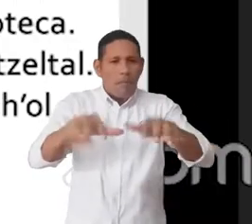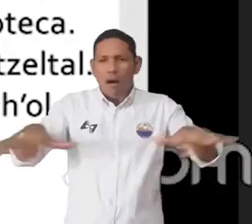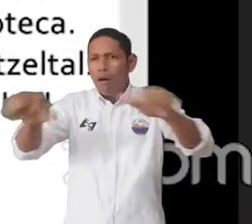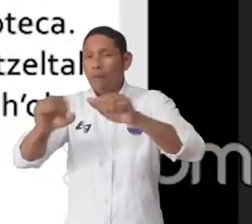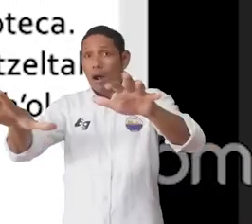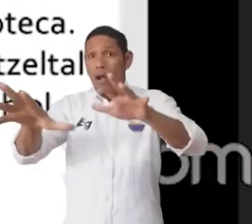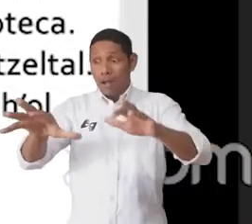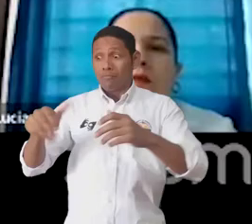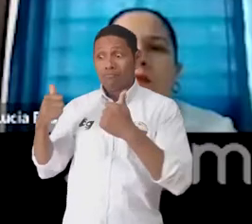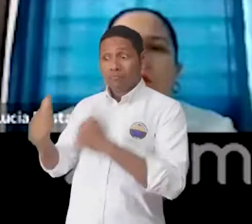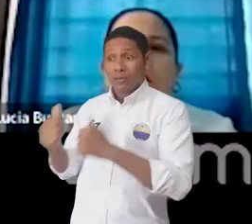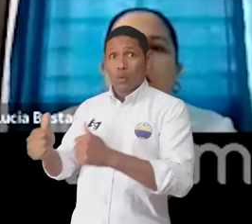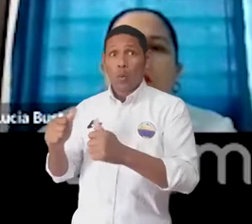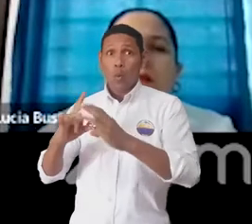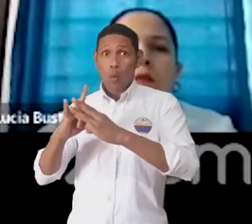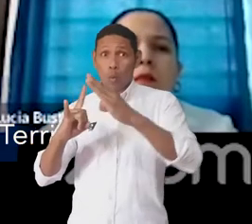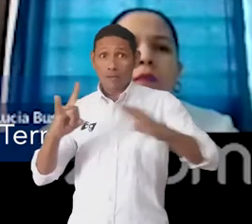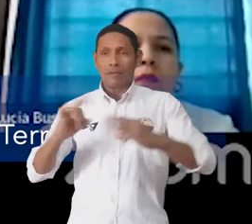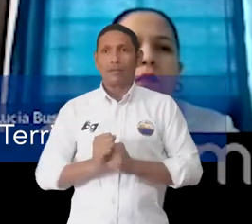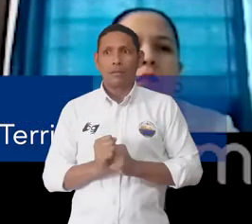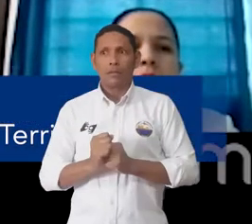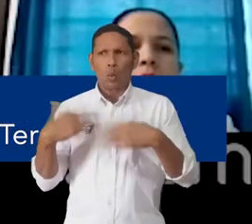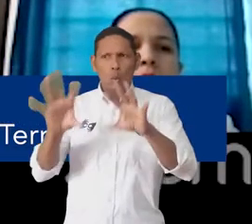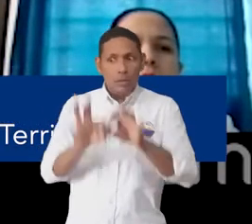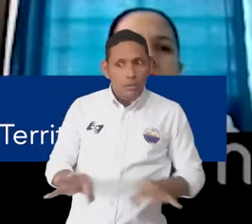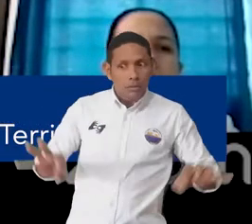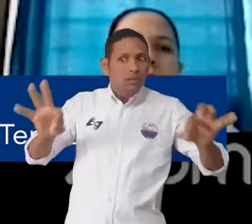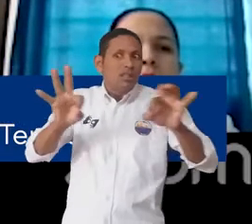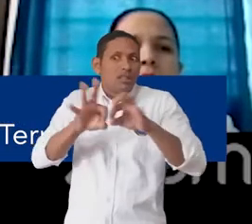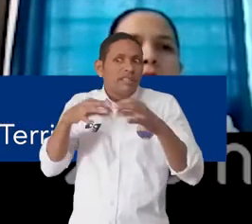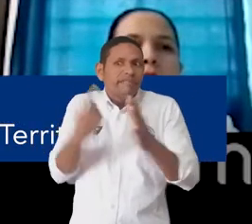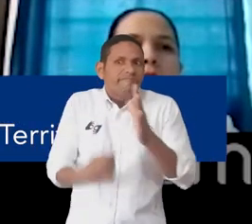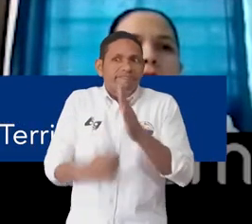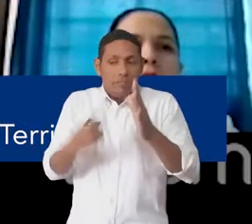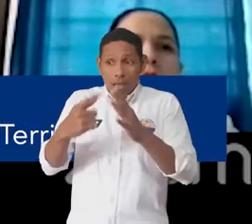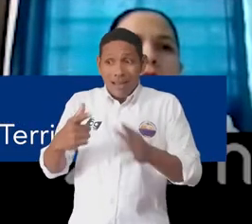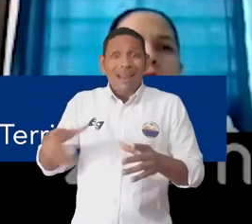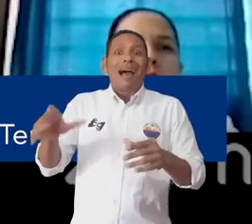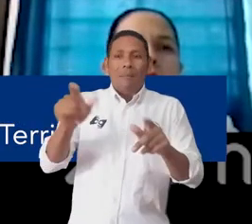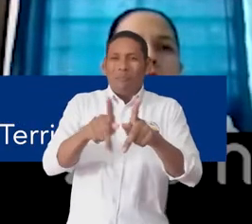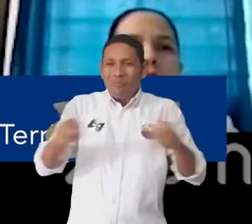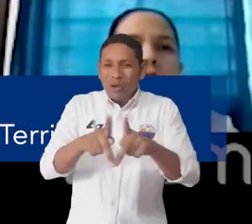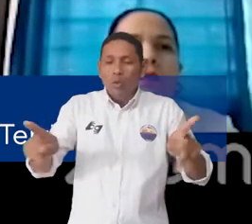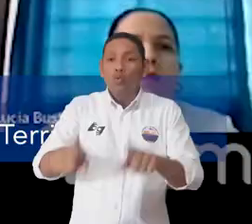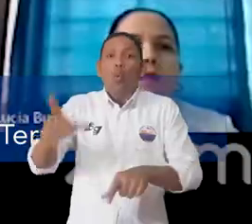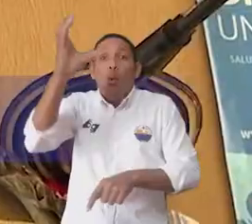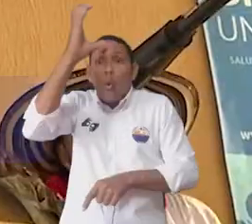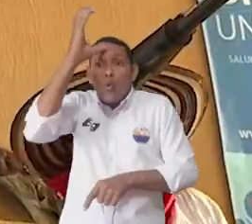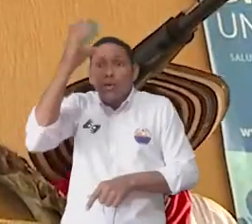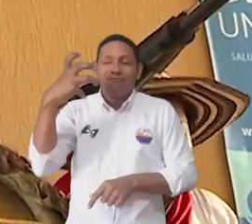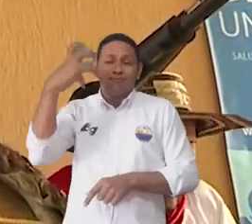que oferta la Alma Mater. La idea es que se influyan y enaltezcan los saberes populares, los conocimientos